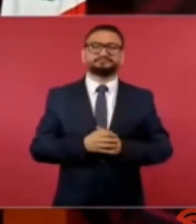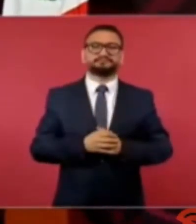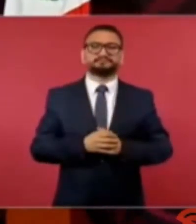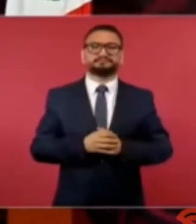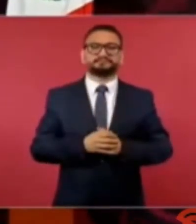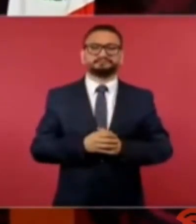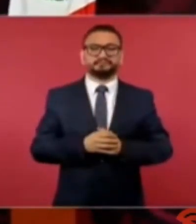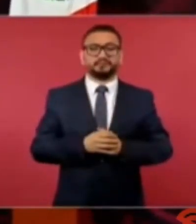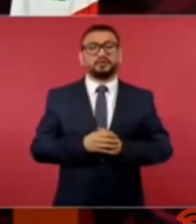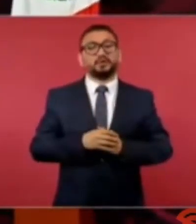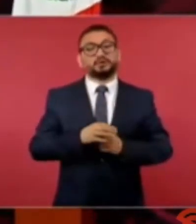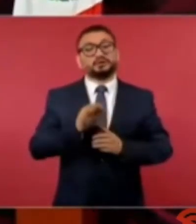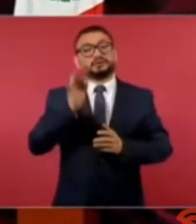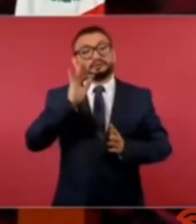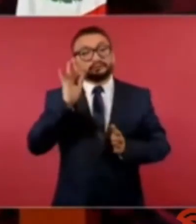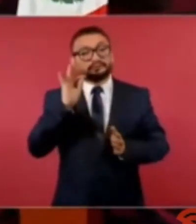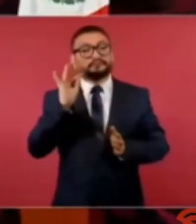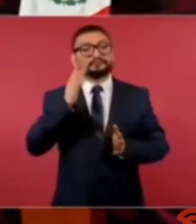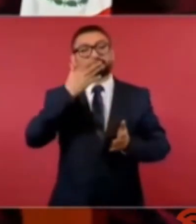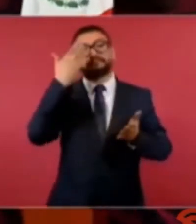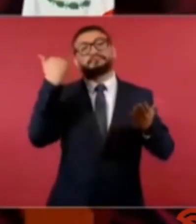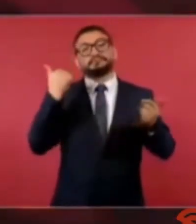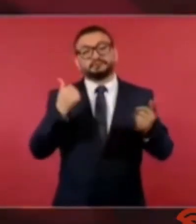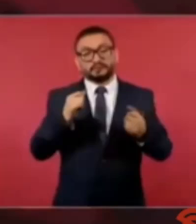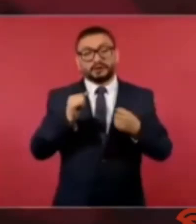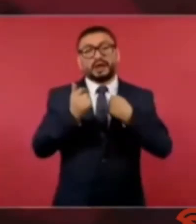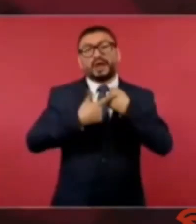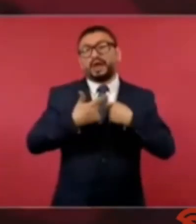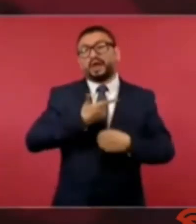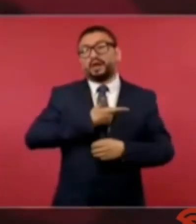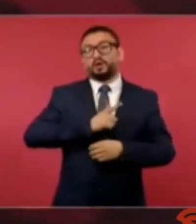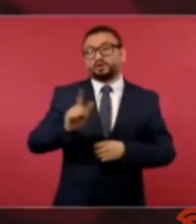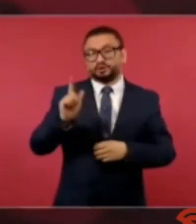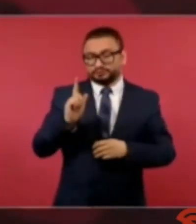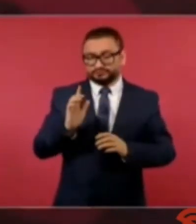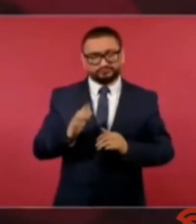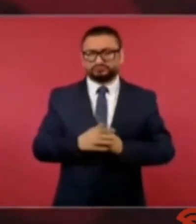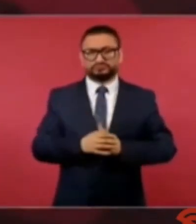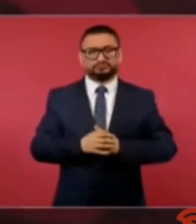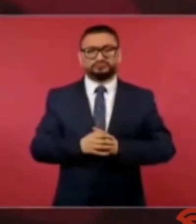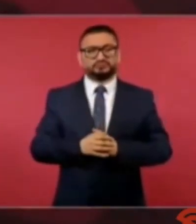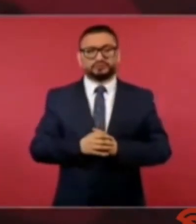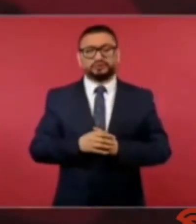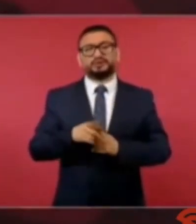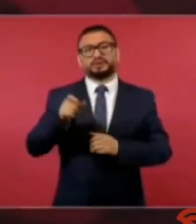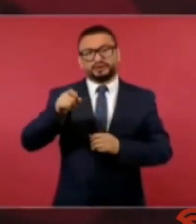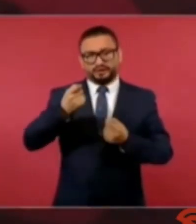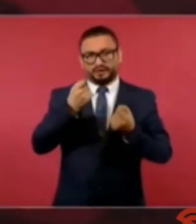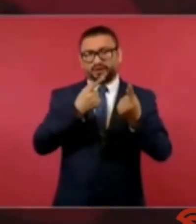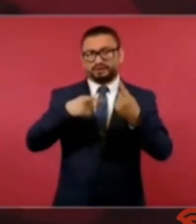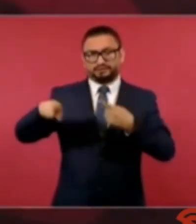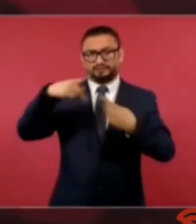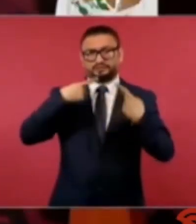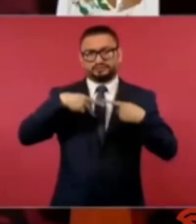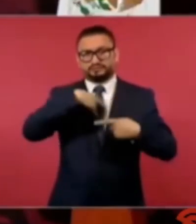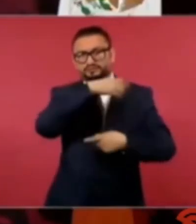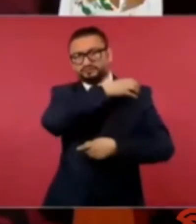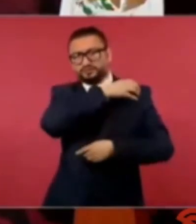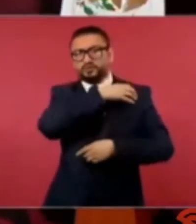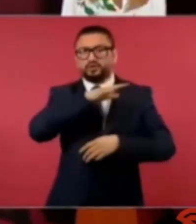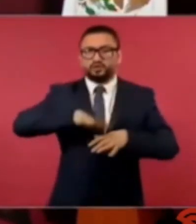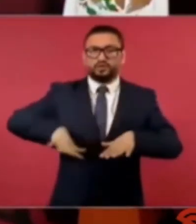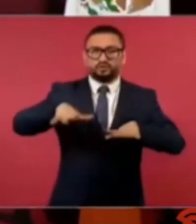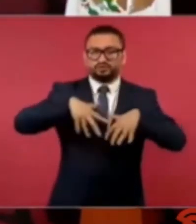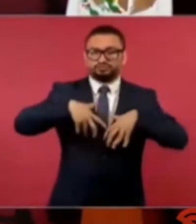no vaya a ser que no les guste a oficiales a la tropa no